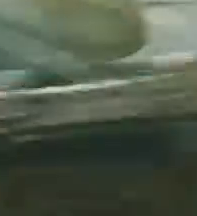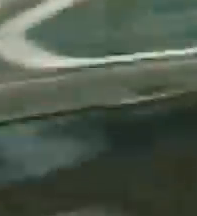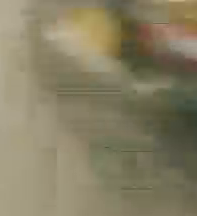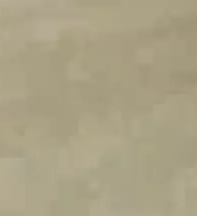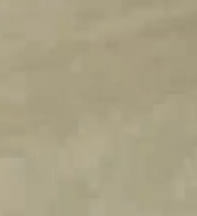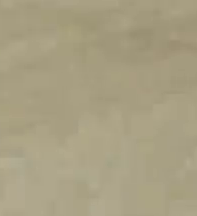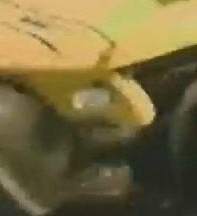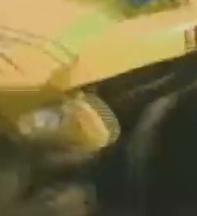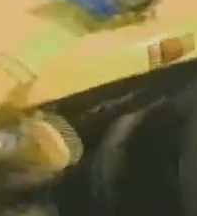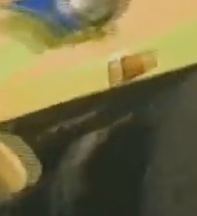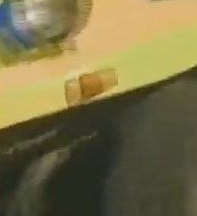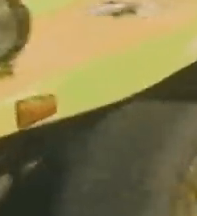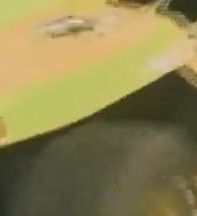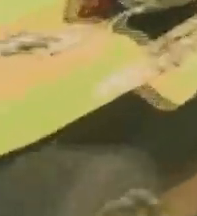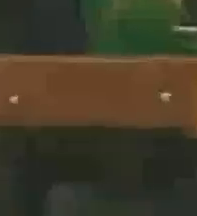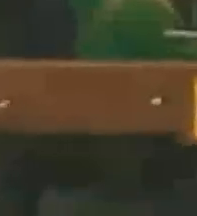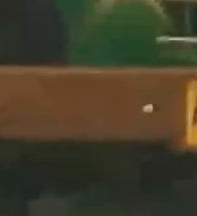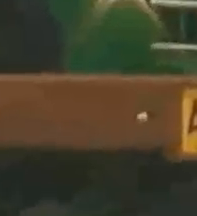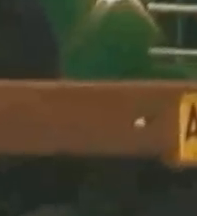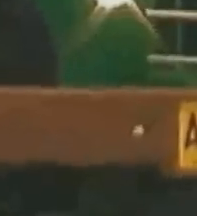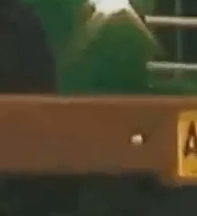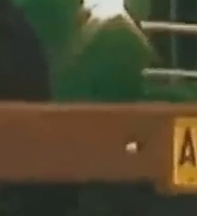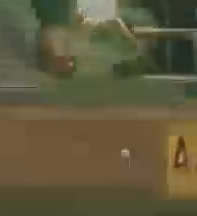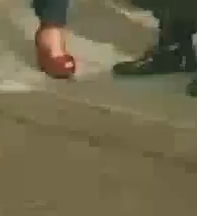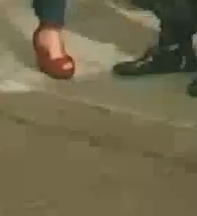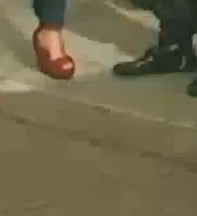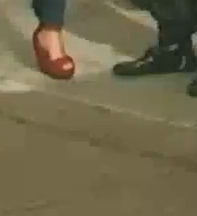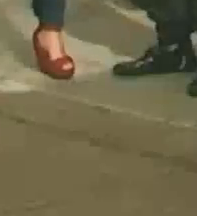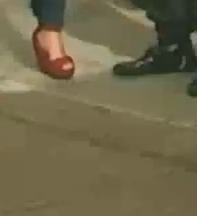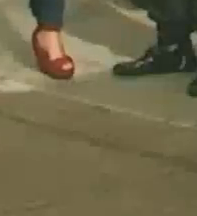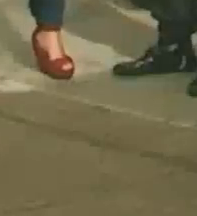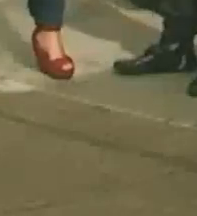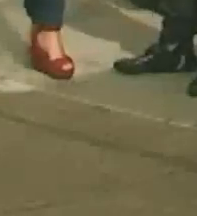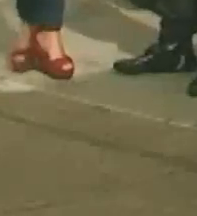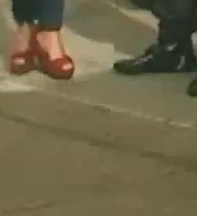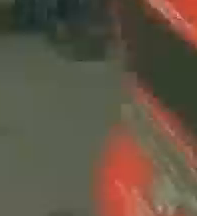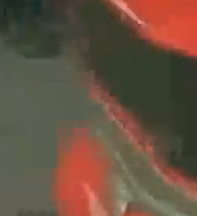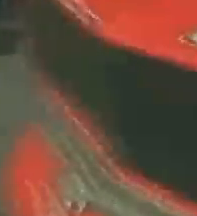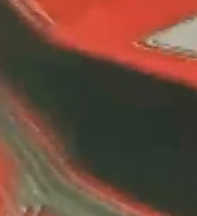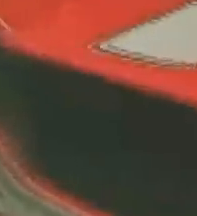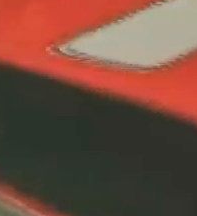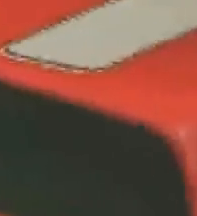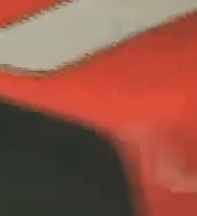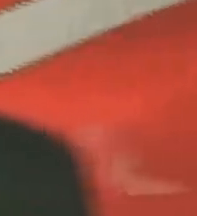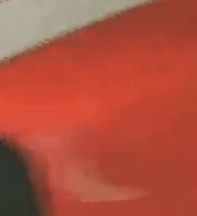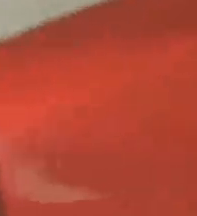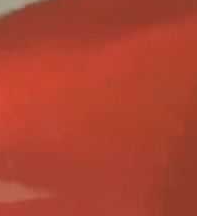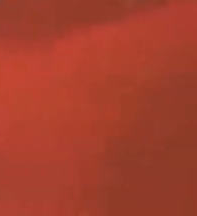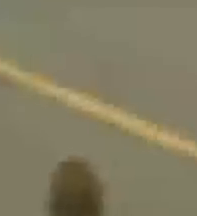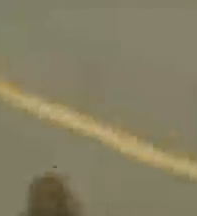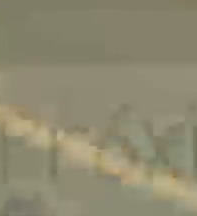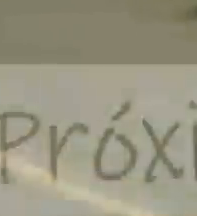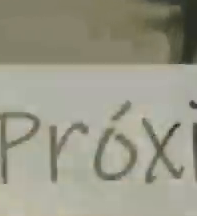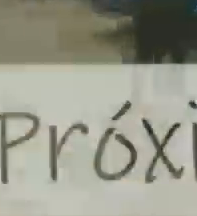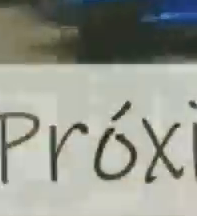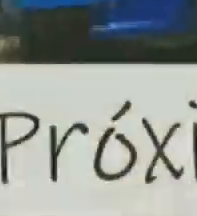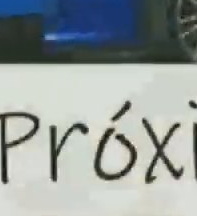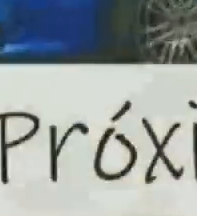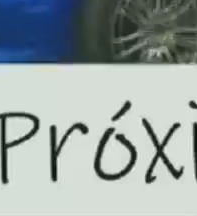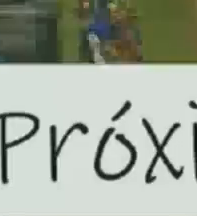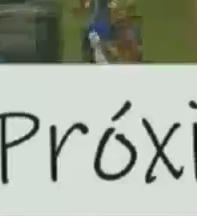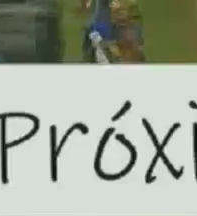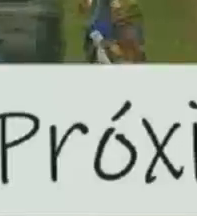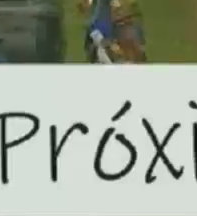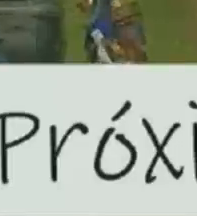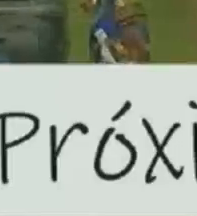carrera, de calle y de colección, máquinas a punto, turbo racing. Próximo